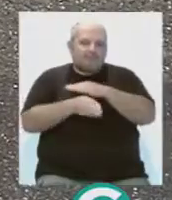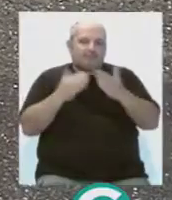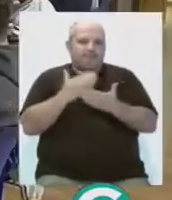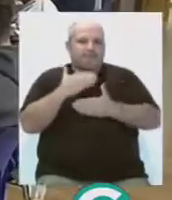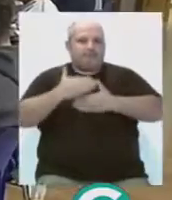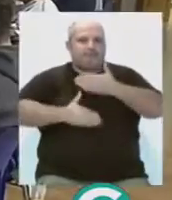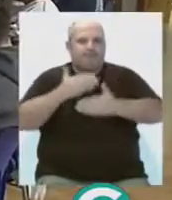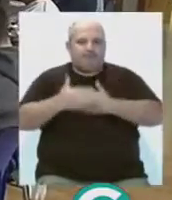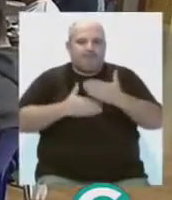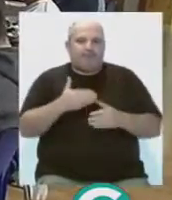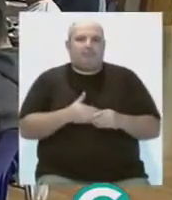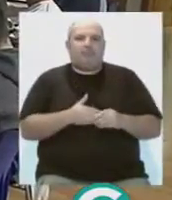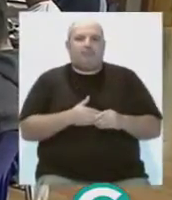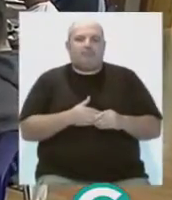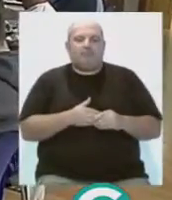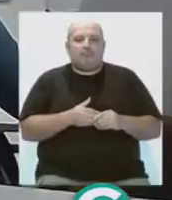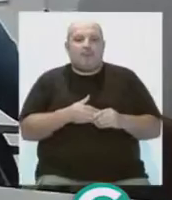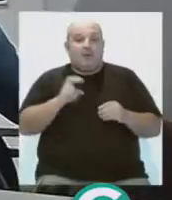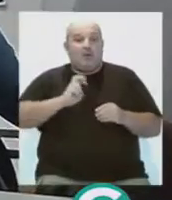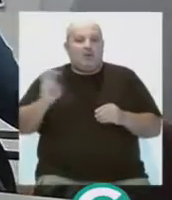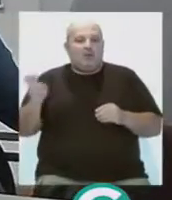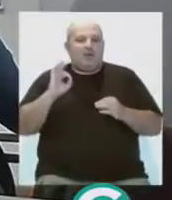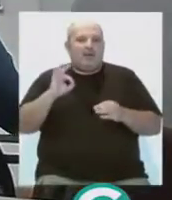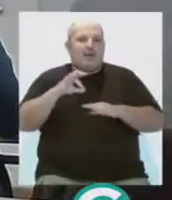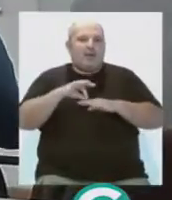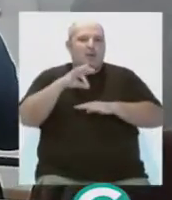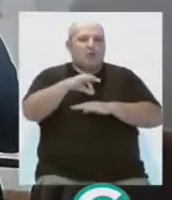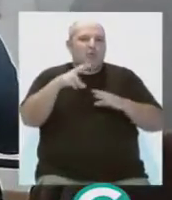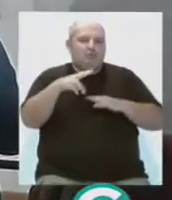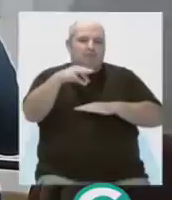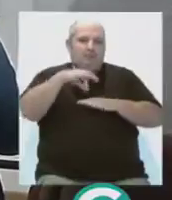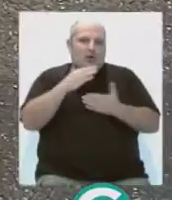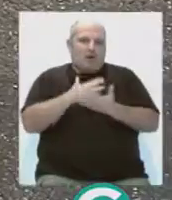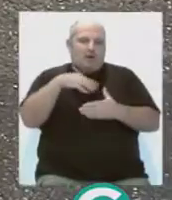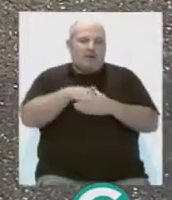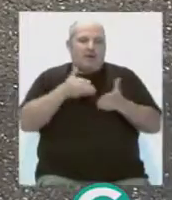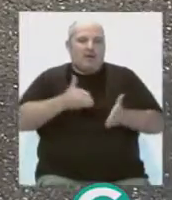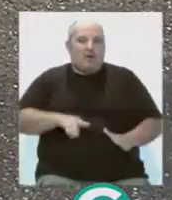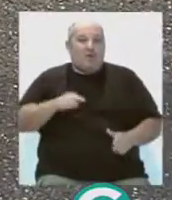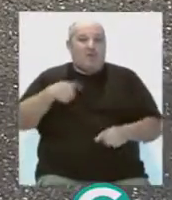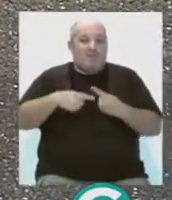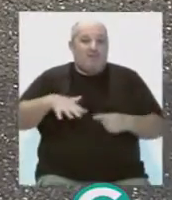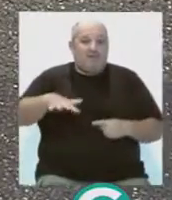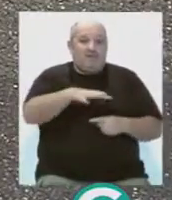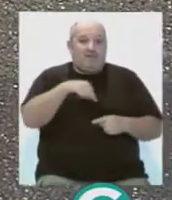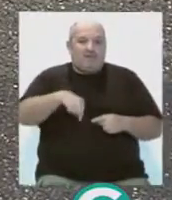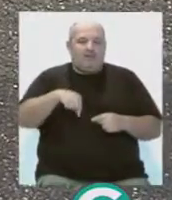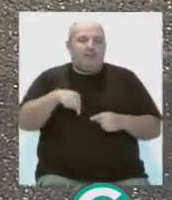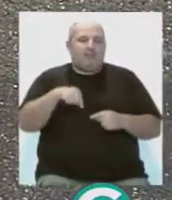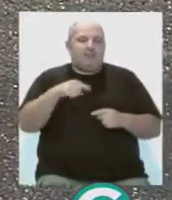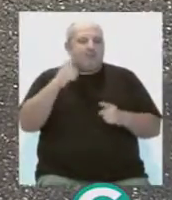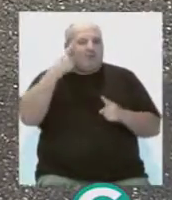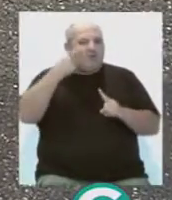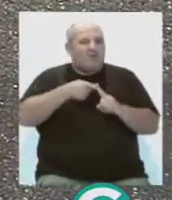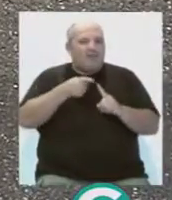salgan de la situación en la que se encuentran. Y el otro es de exclusión escolar que va dirigido a los hijos de esta familia, que se